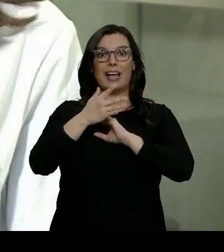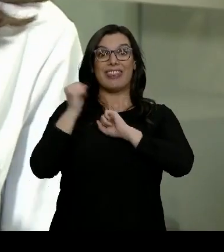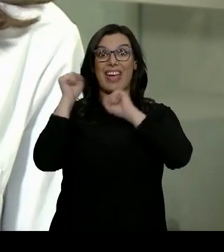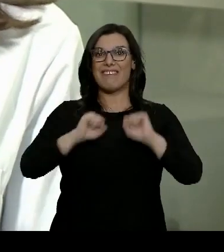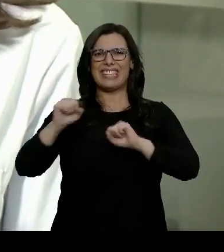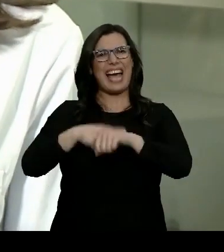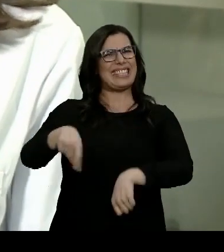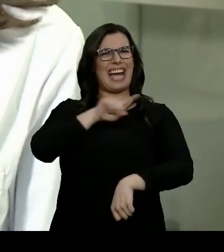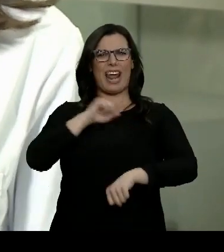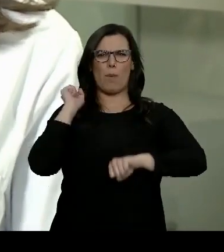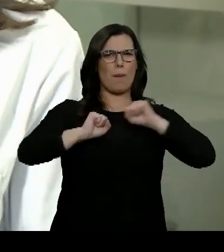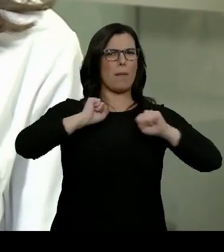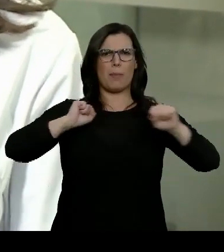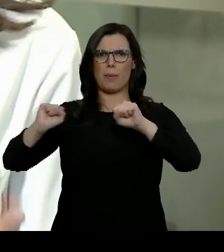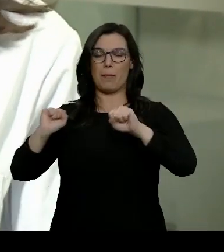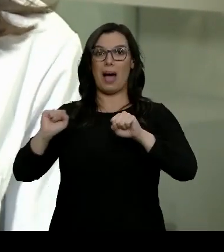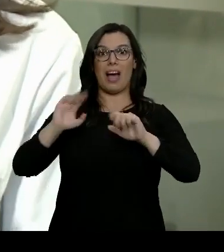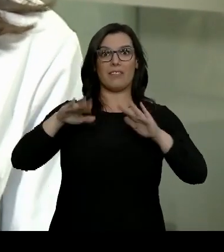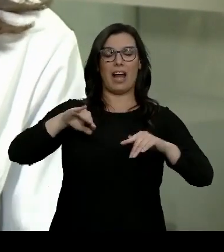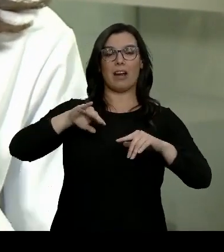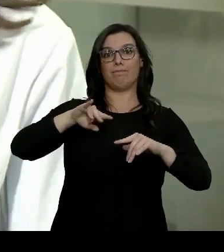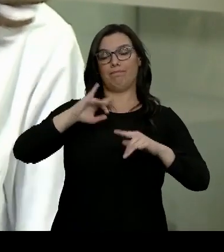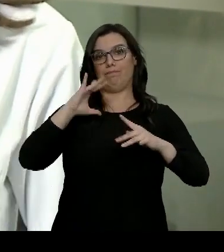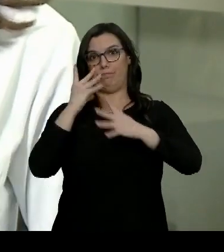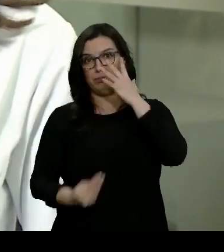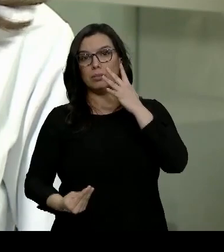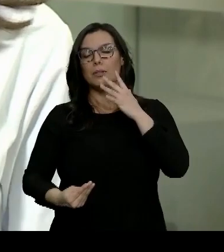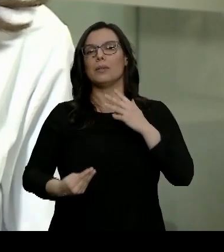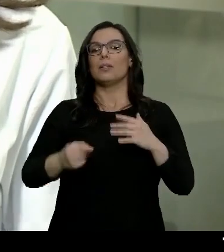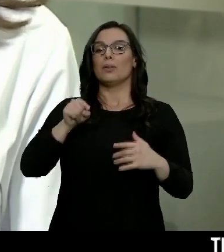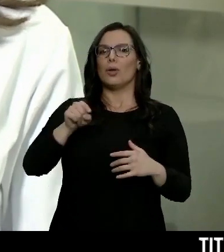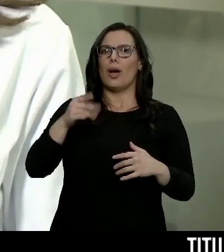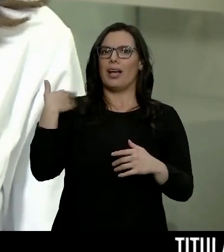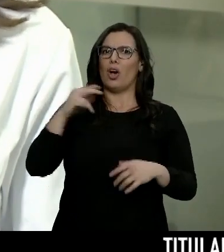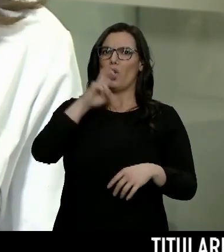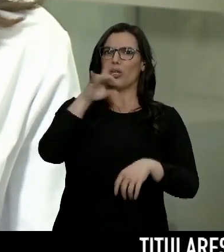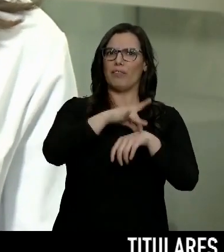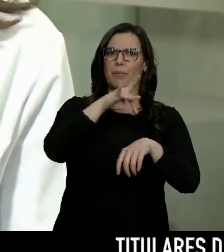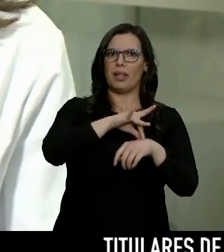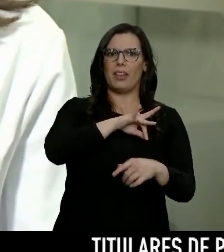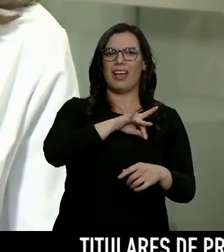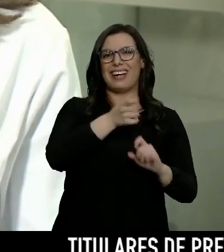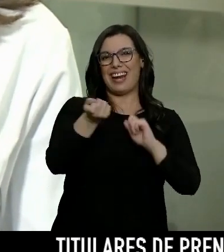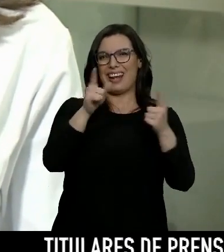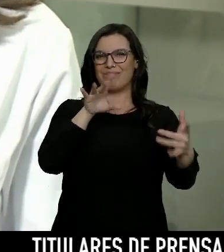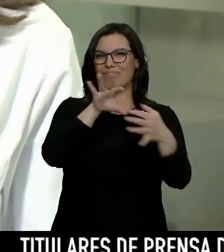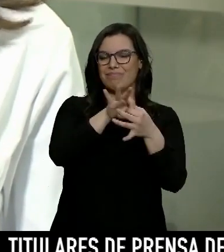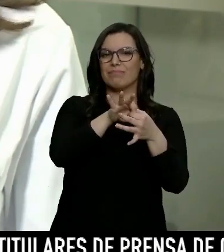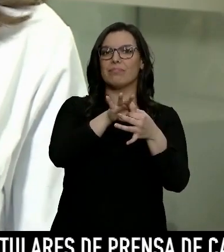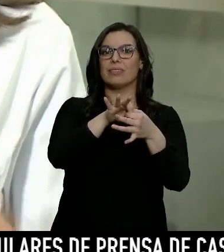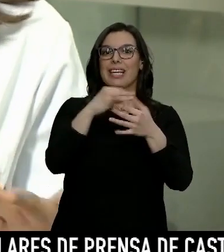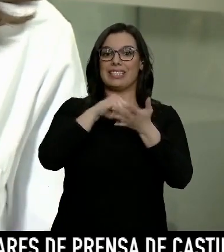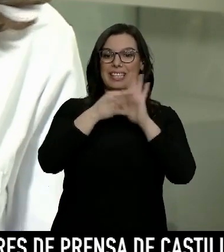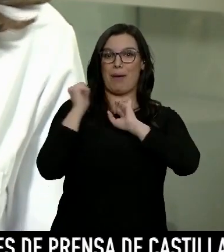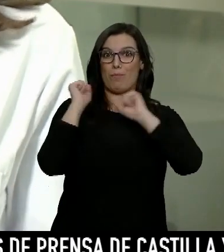y estas células lo modulan. Y eso ya lo vimos, esta modulación en otras enfermedades que también están relacionadas con el sistema